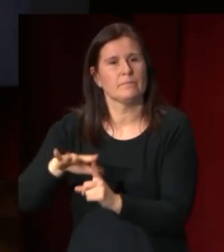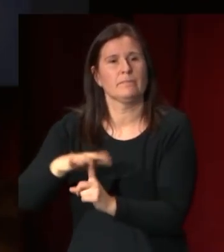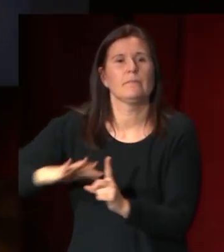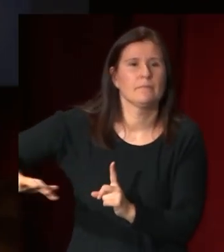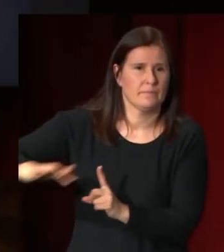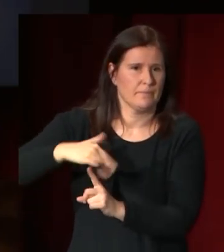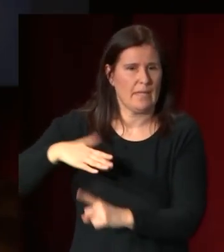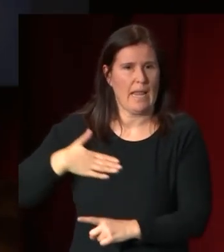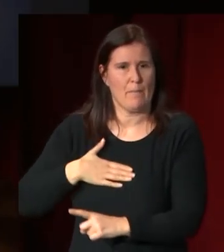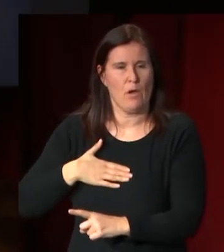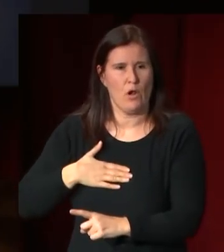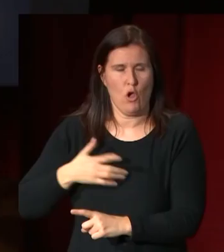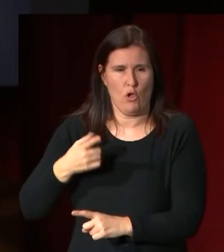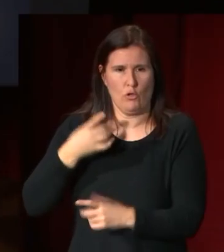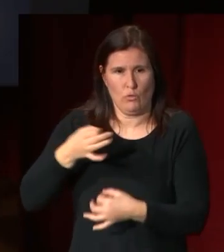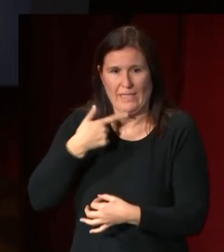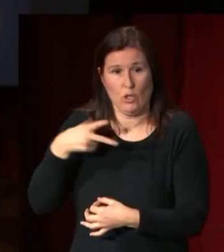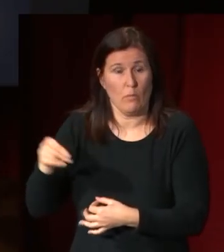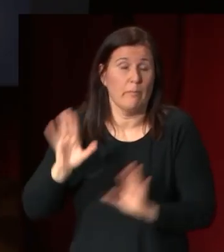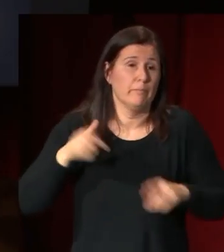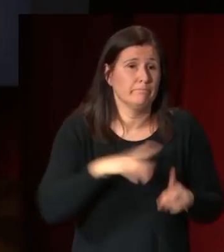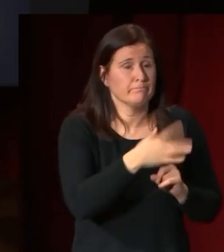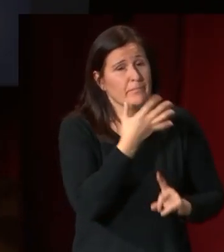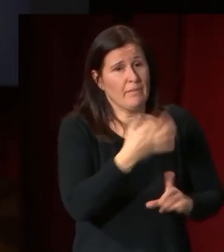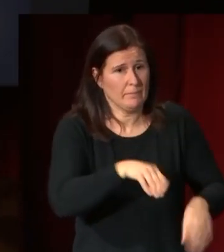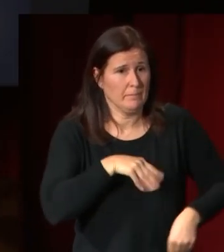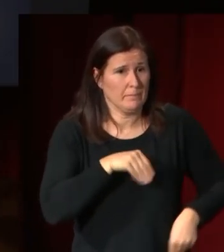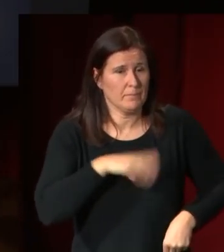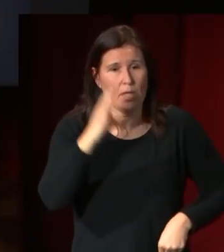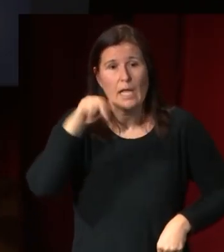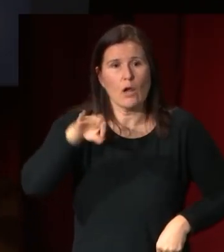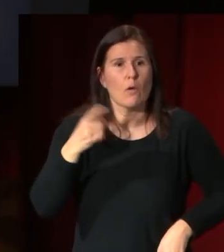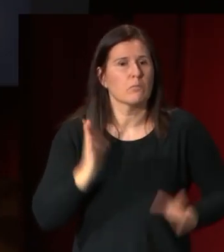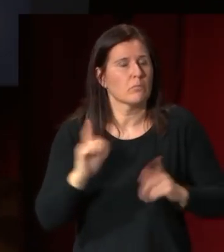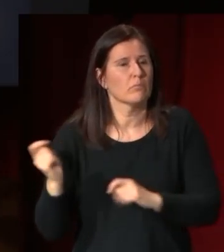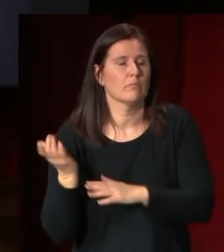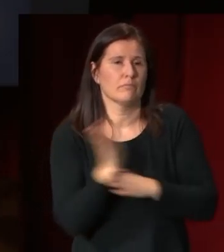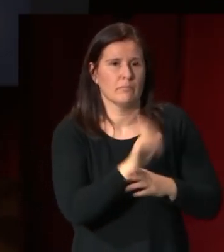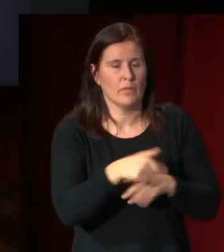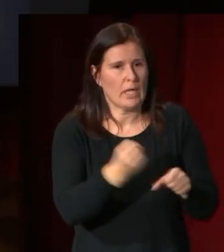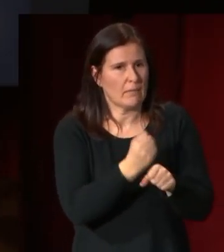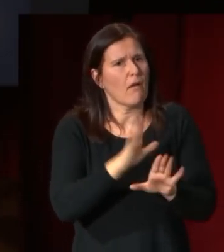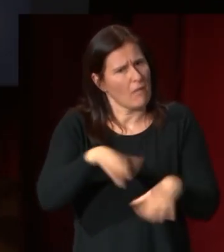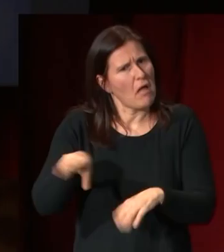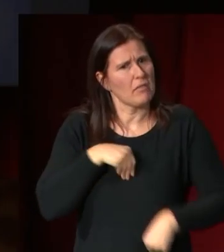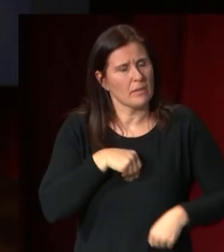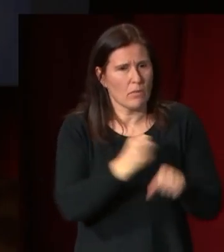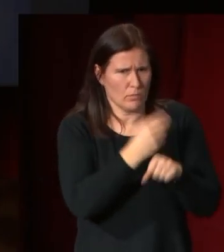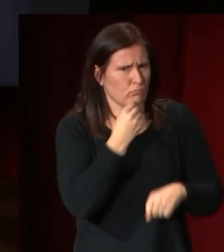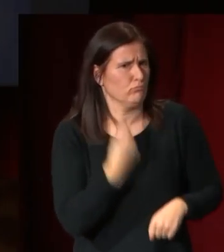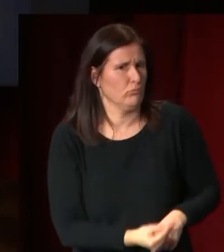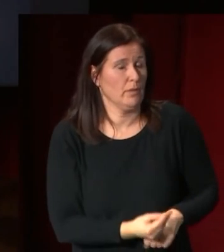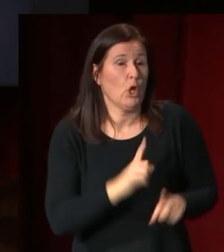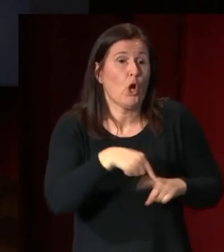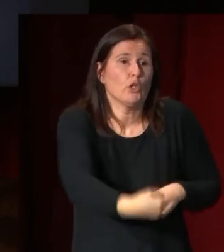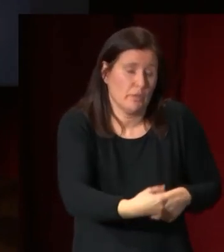pero en un momento dado Canova le consigue un trabajo que es tan bueno que acepta con todas las consecuencias